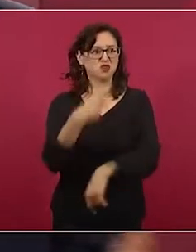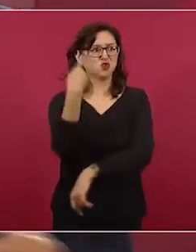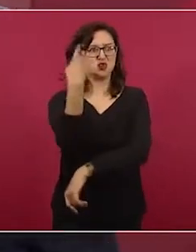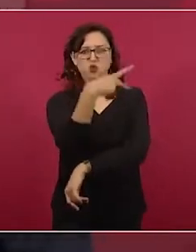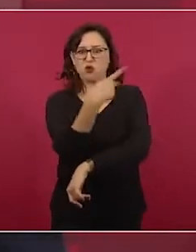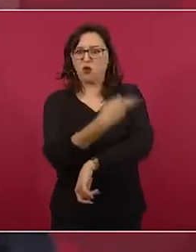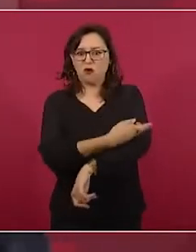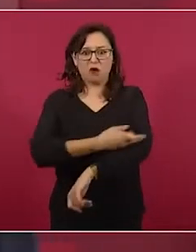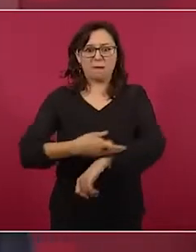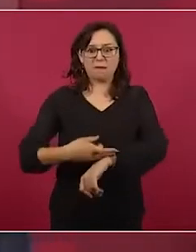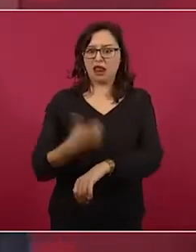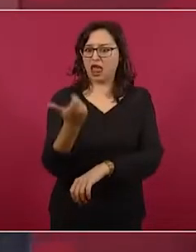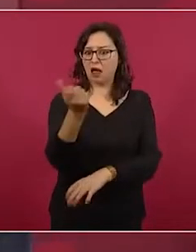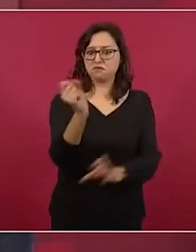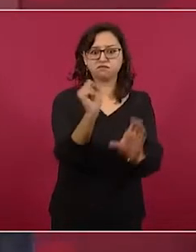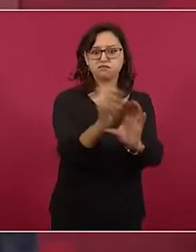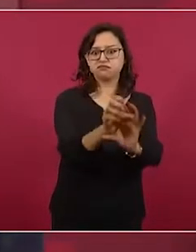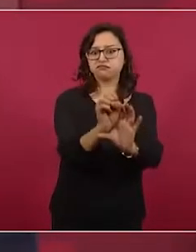familiares.